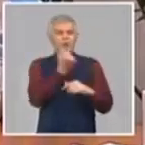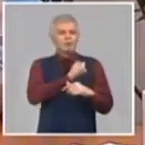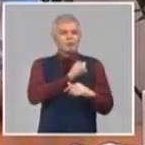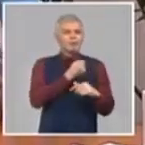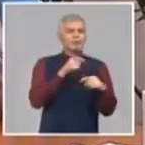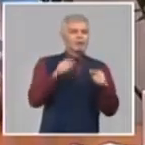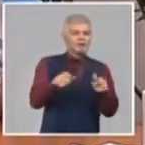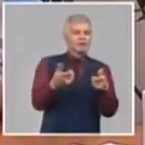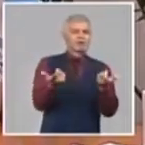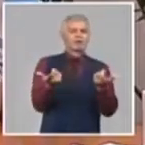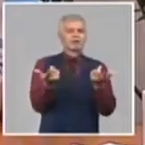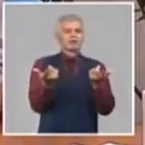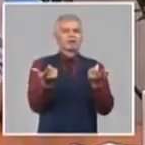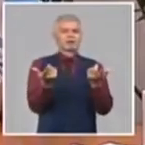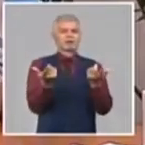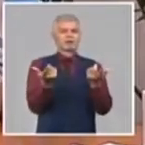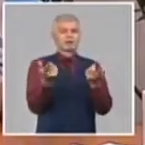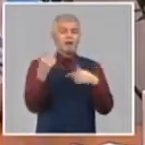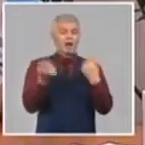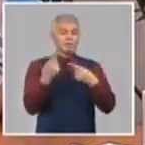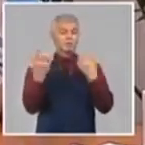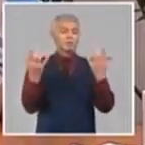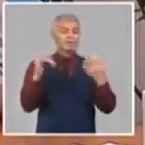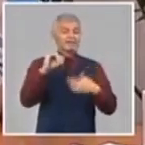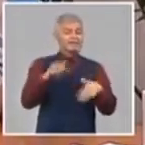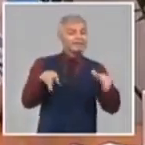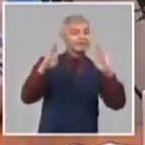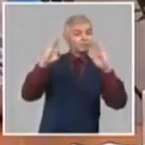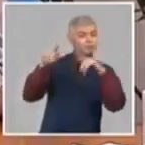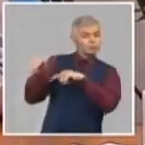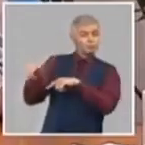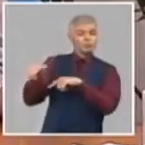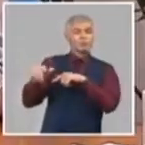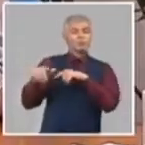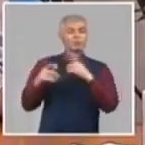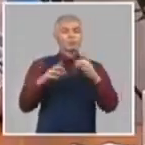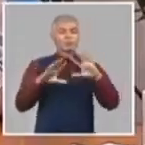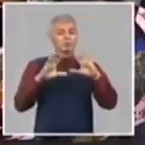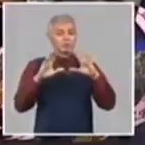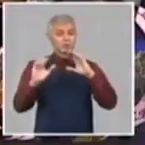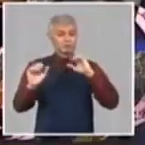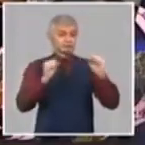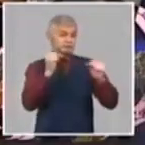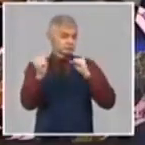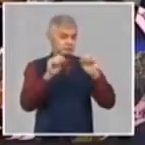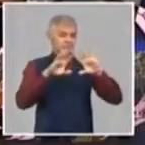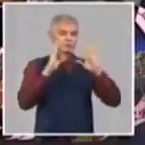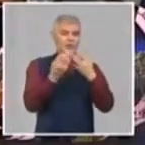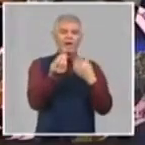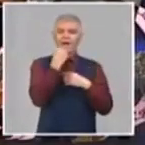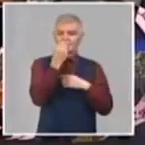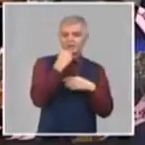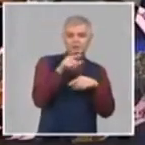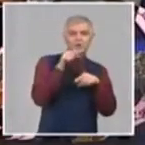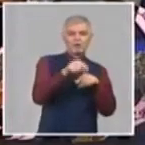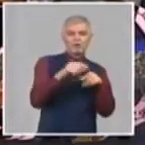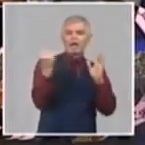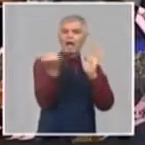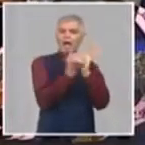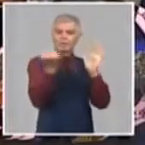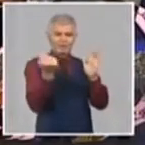con los institutos del Ministerio de Industria Alimentaria, que son rectores de la alimentación, y ahí vamos a conciliar y ahí vamos a formular